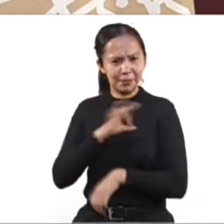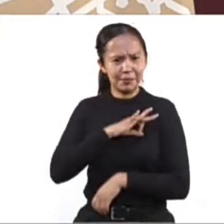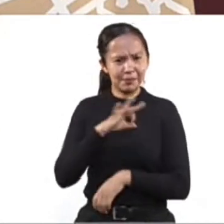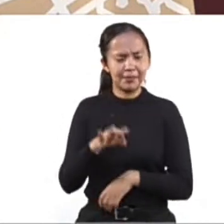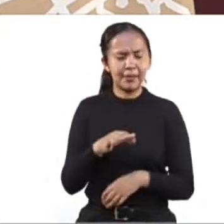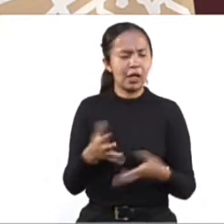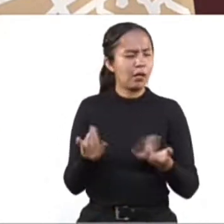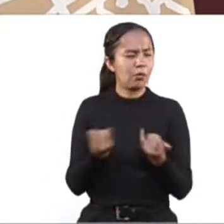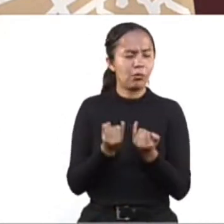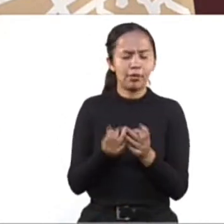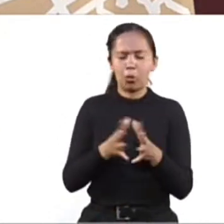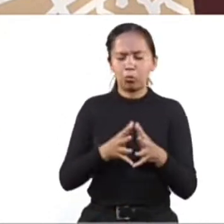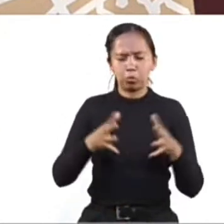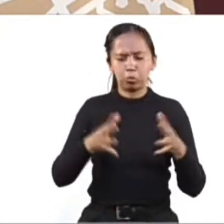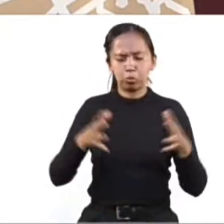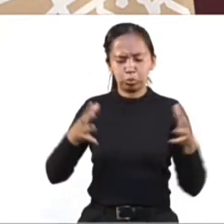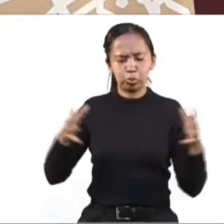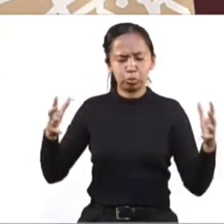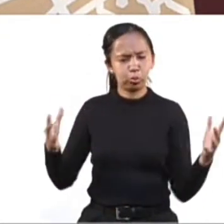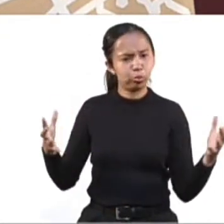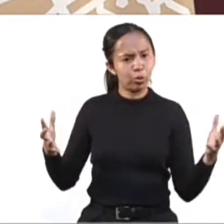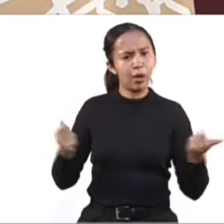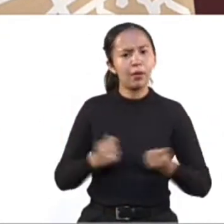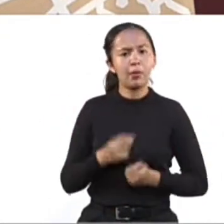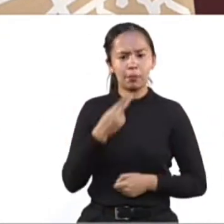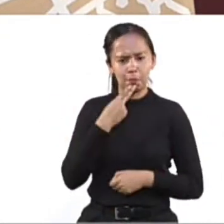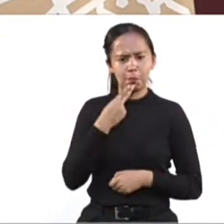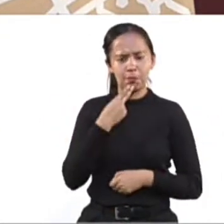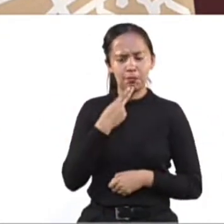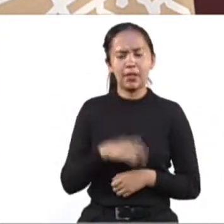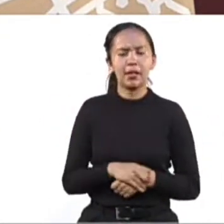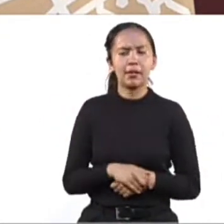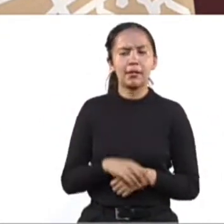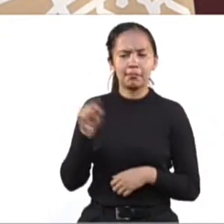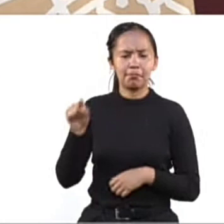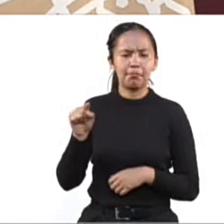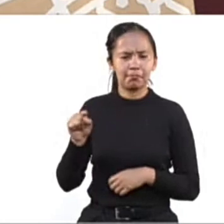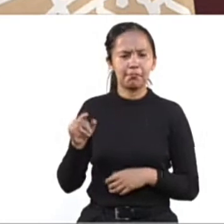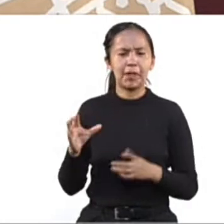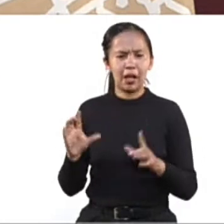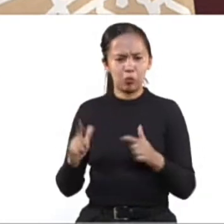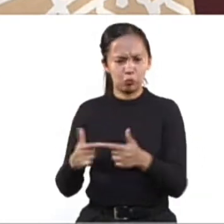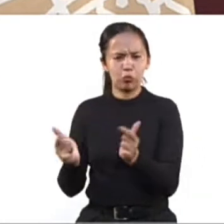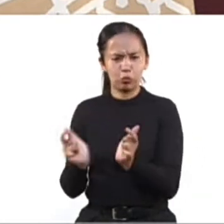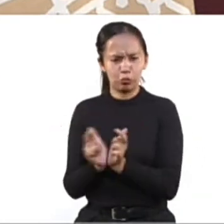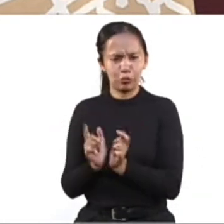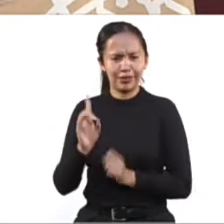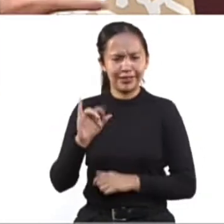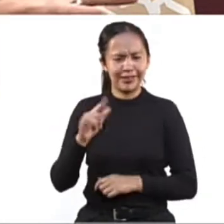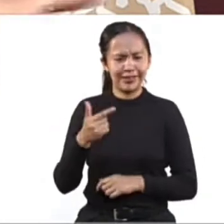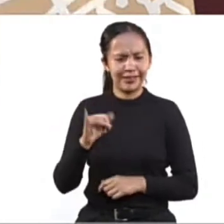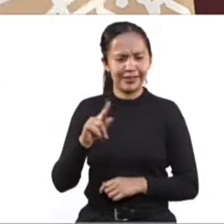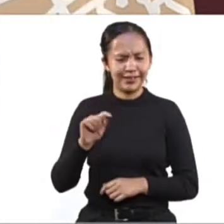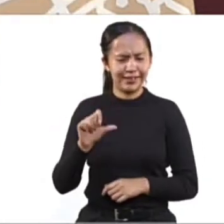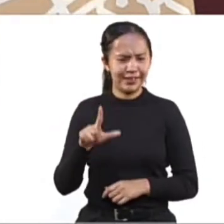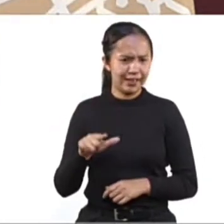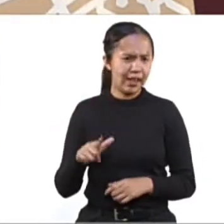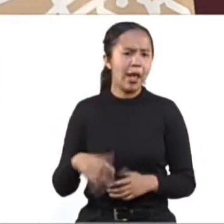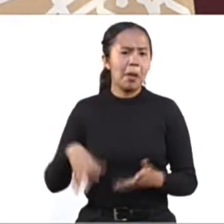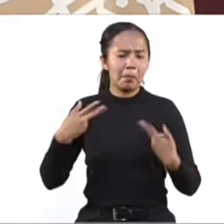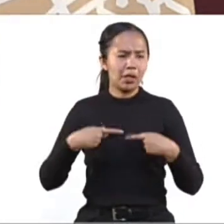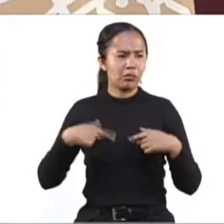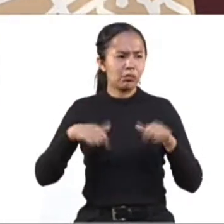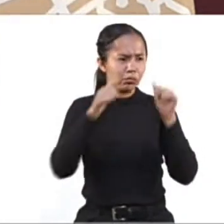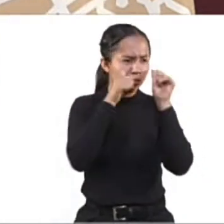creciendo y bajo la Agencia Digital, pues se ha consolidado como el espacio de atención ciudadana de todos